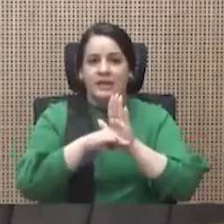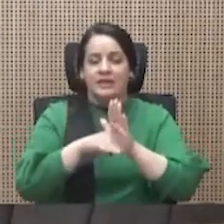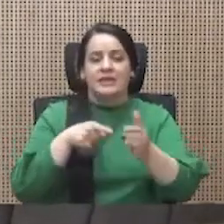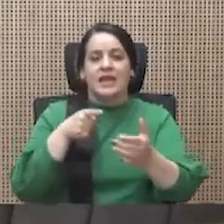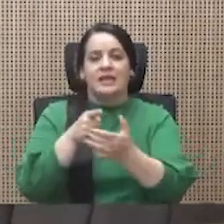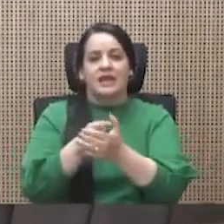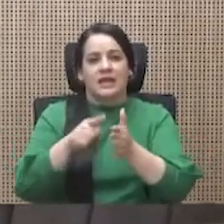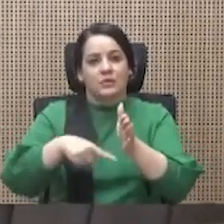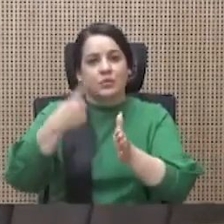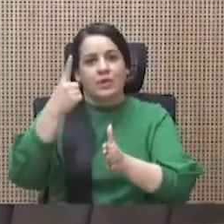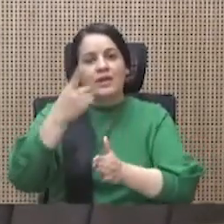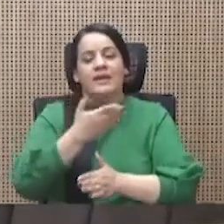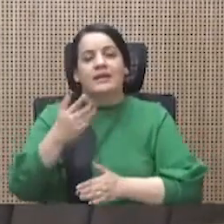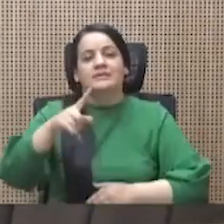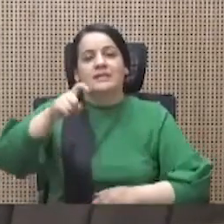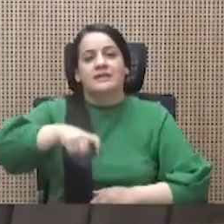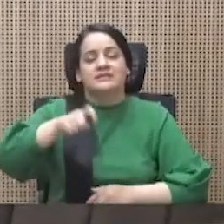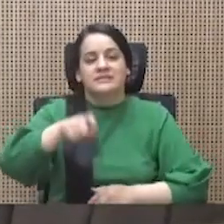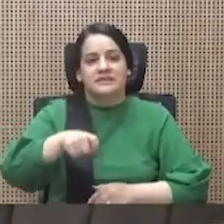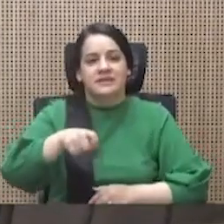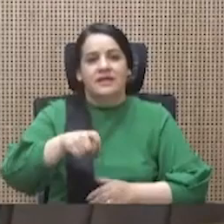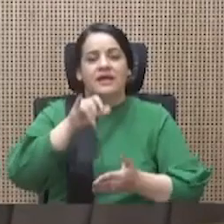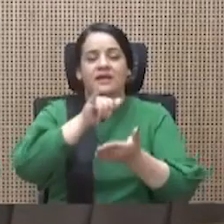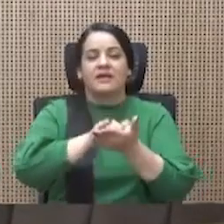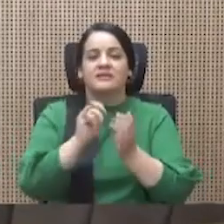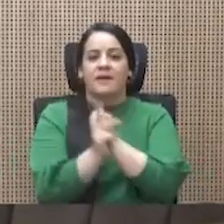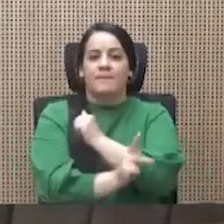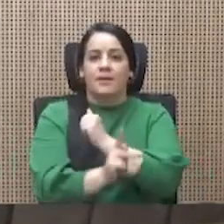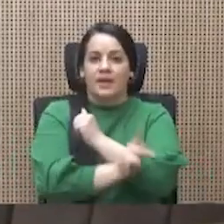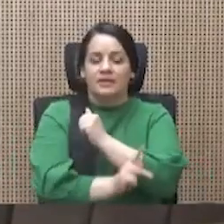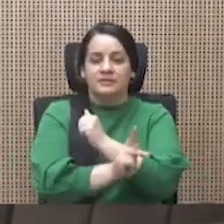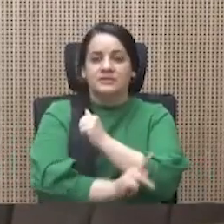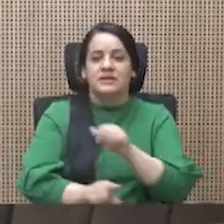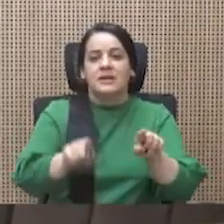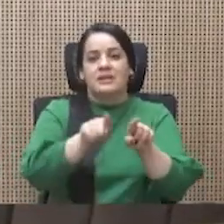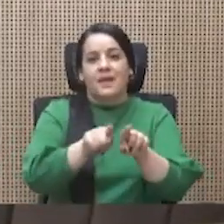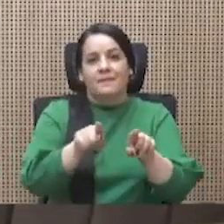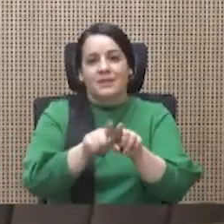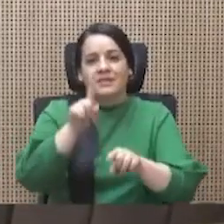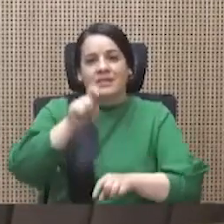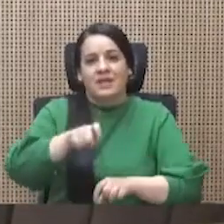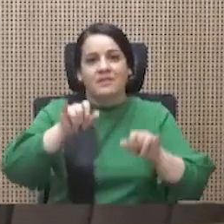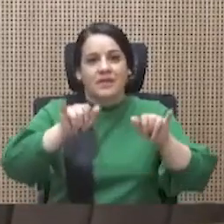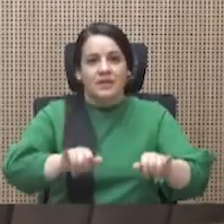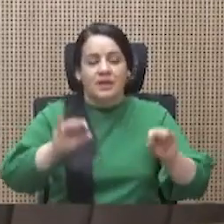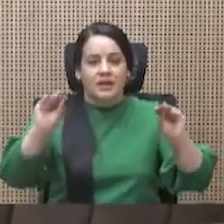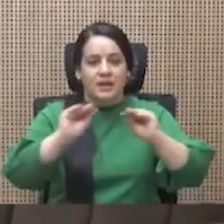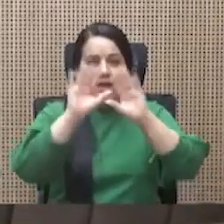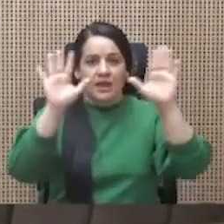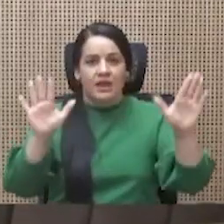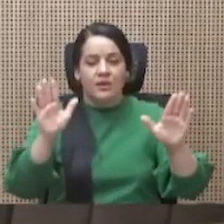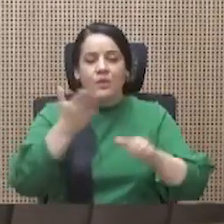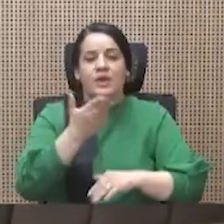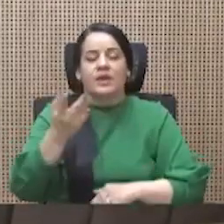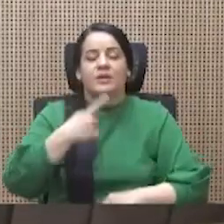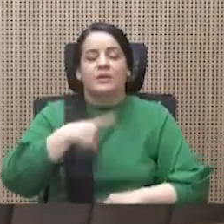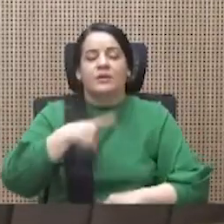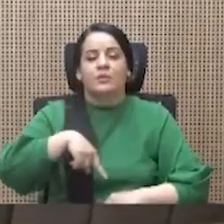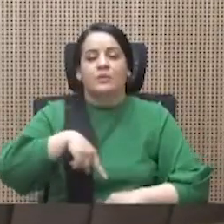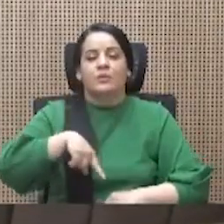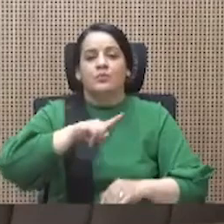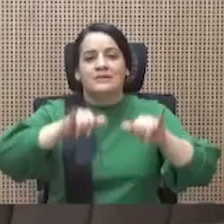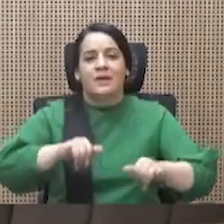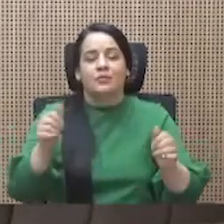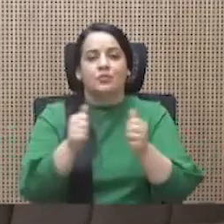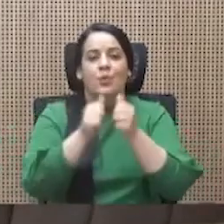inmediato que se necesitan en este país. También tiene que quedar muy claro que estamos con el